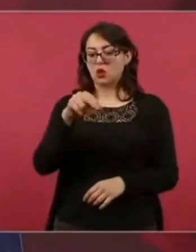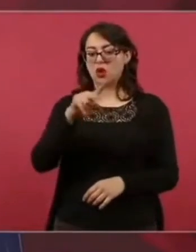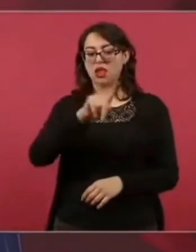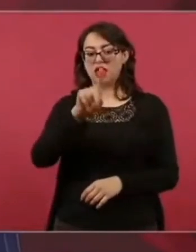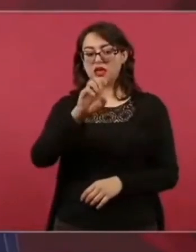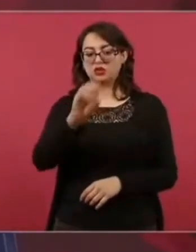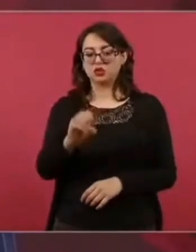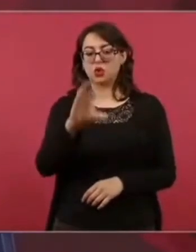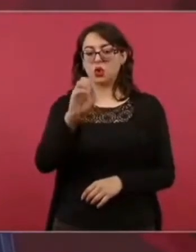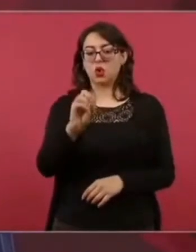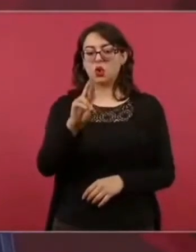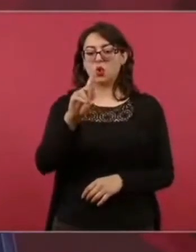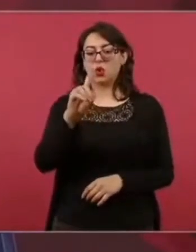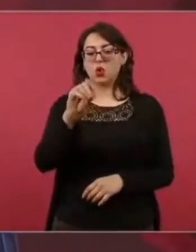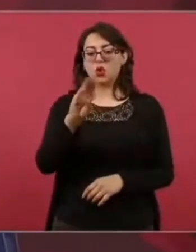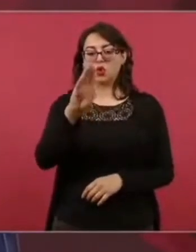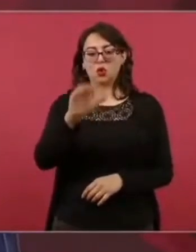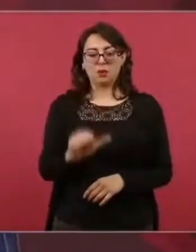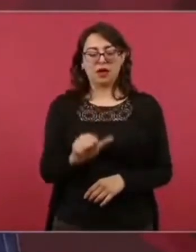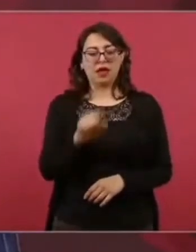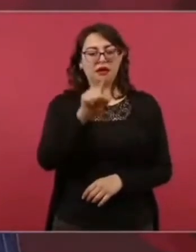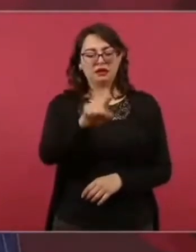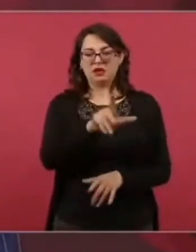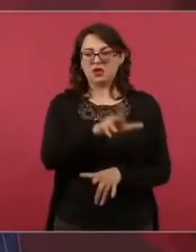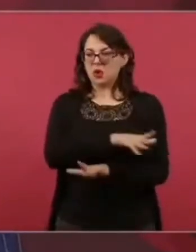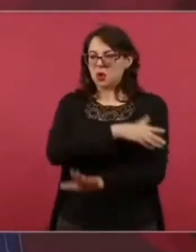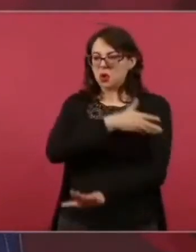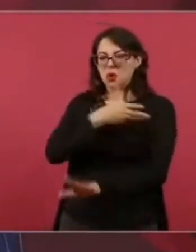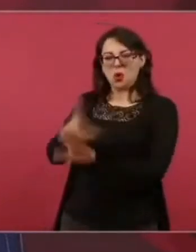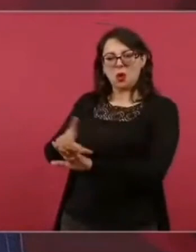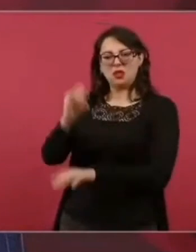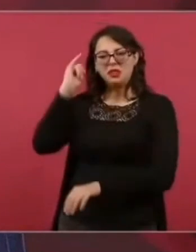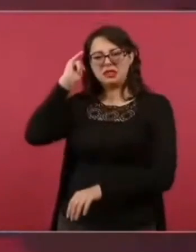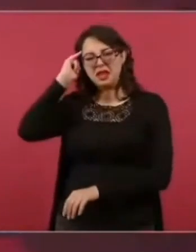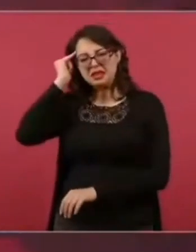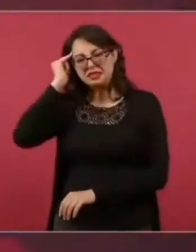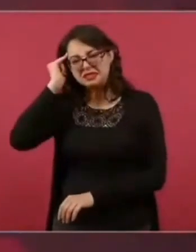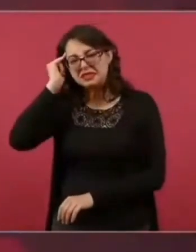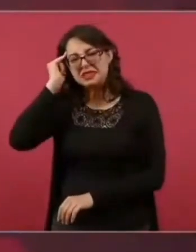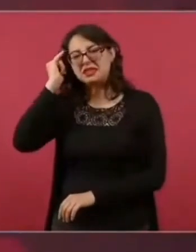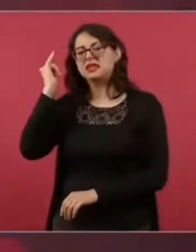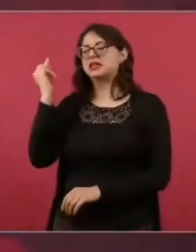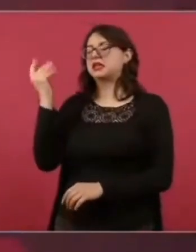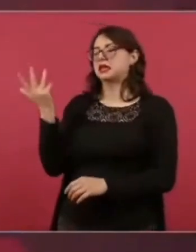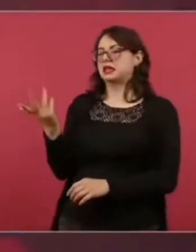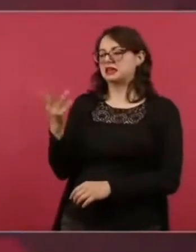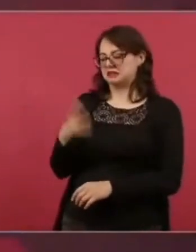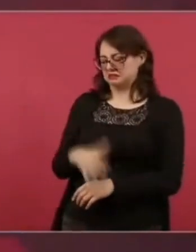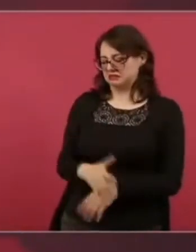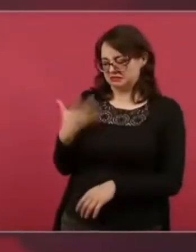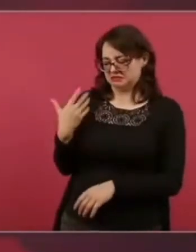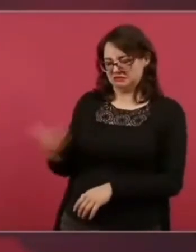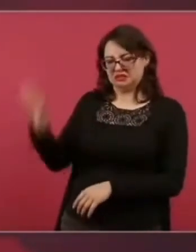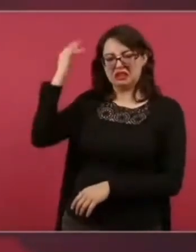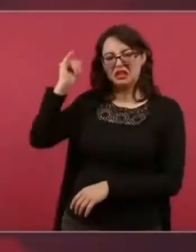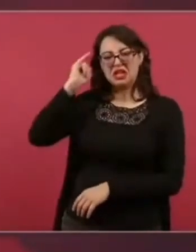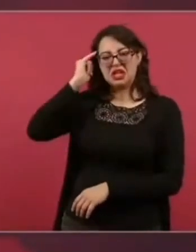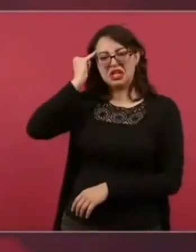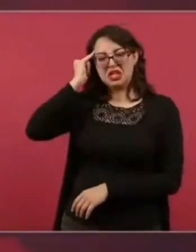campesinos de Guanajuato que fueron a pedirle que participaran indios chichimecas